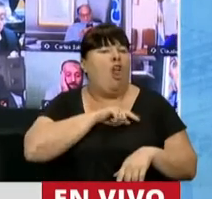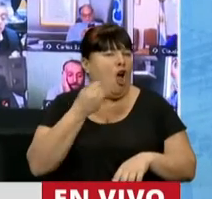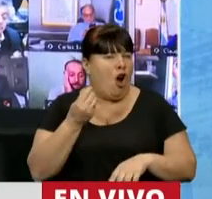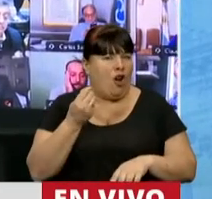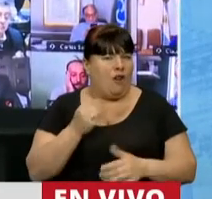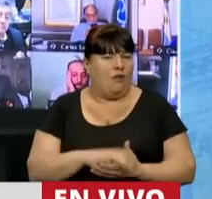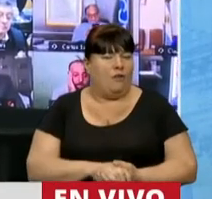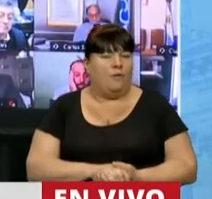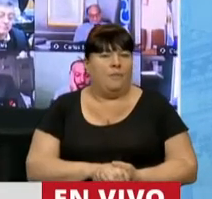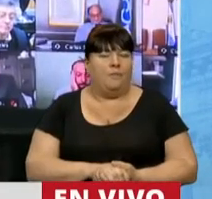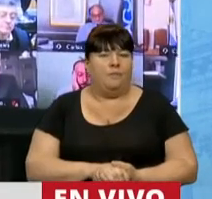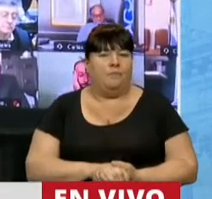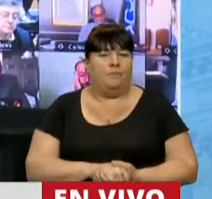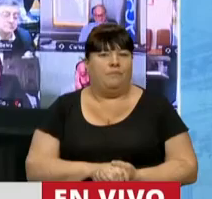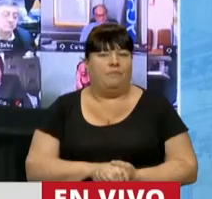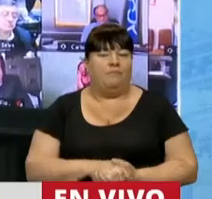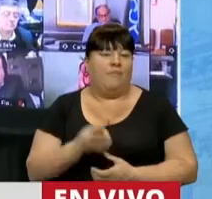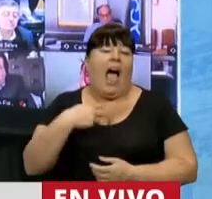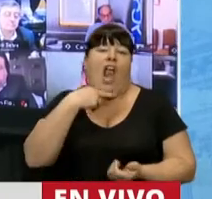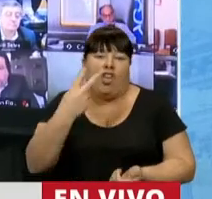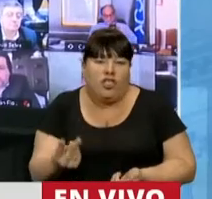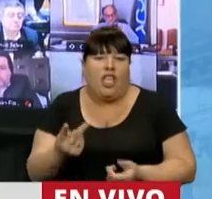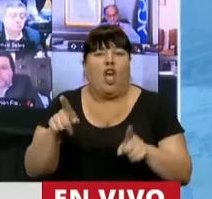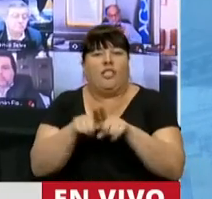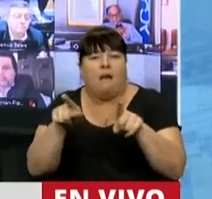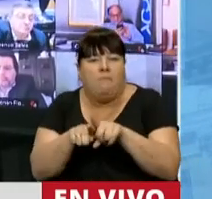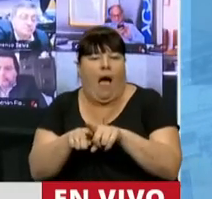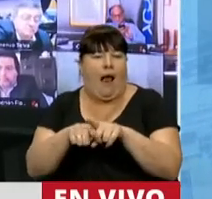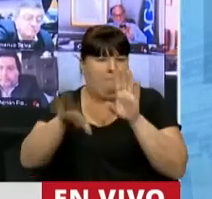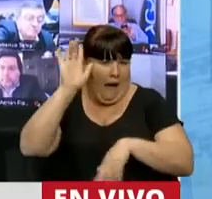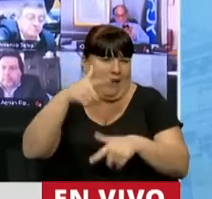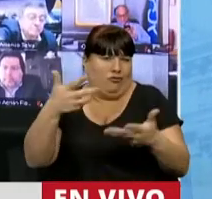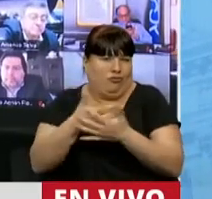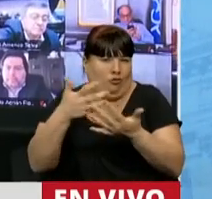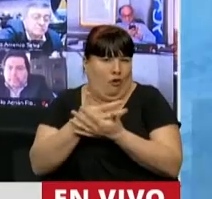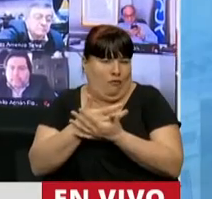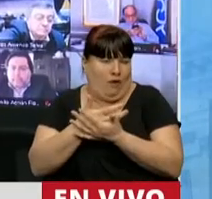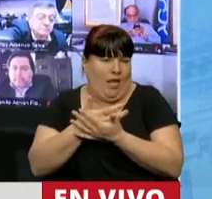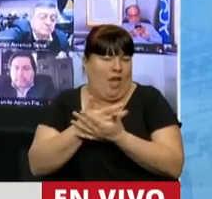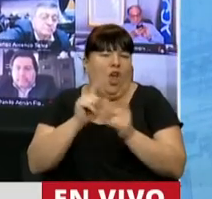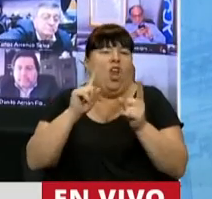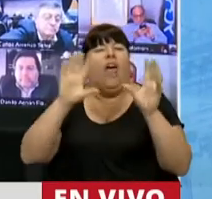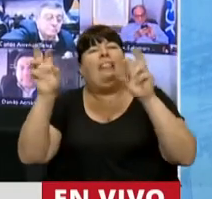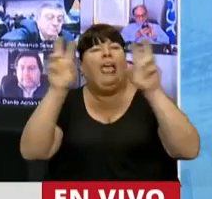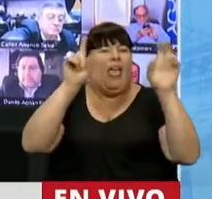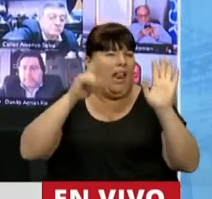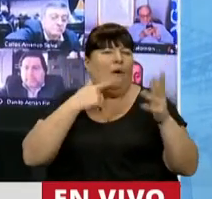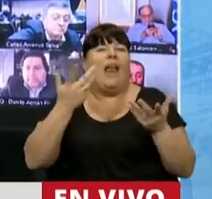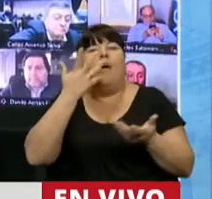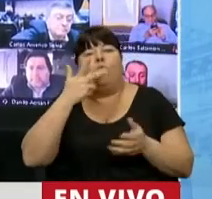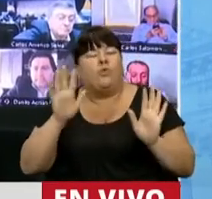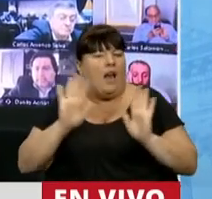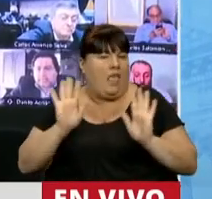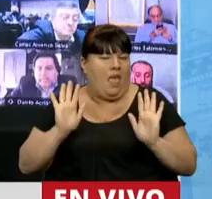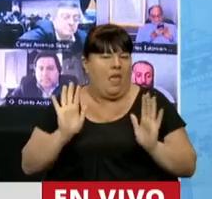es a sus hijos, a sus hermanas, y sin hacer interpretaciones de lo que puedan desear,